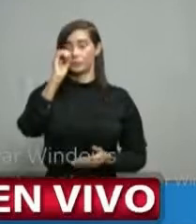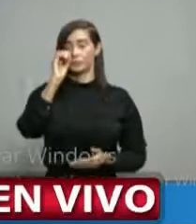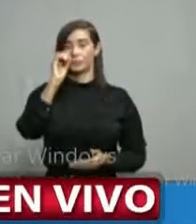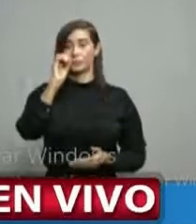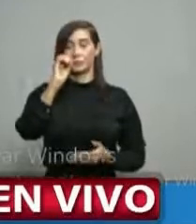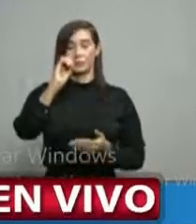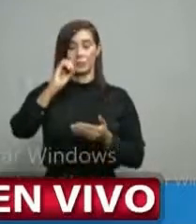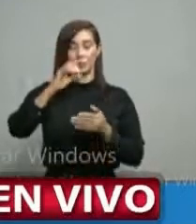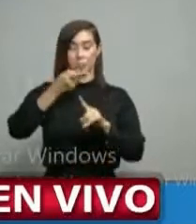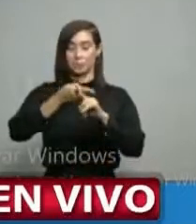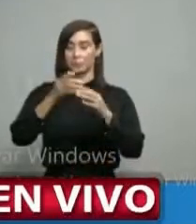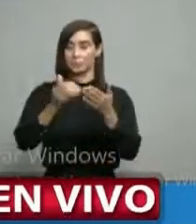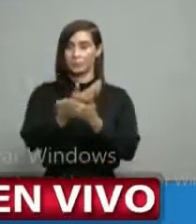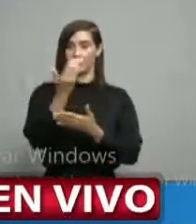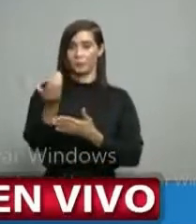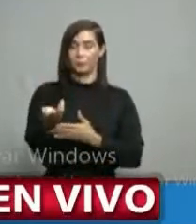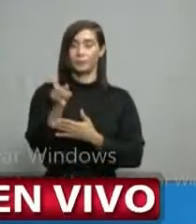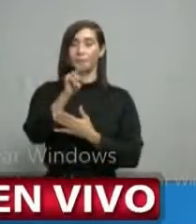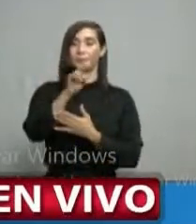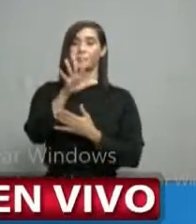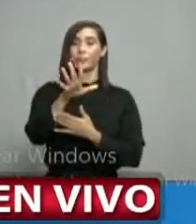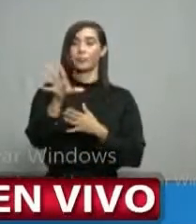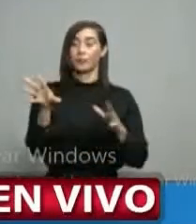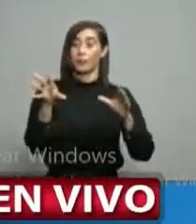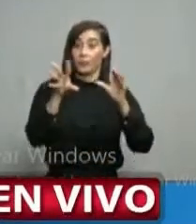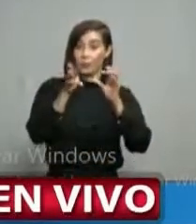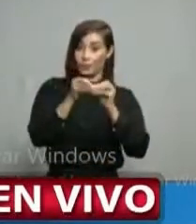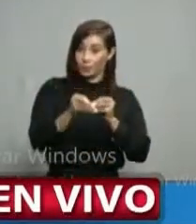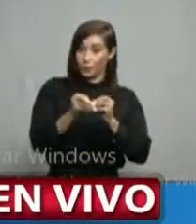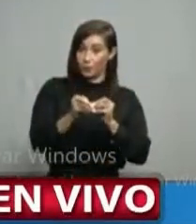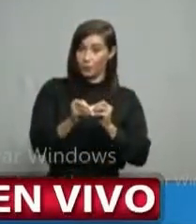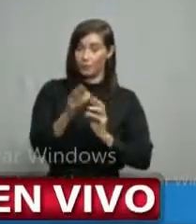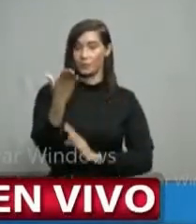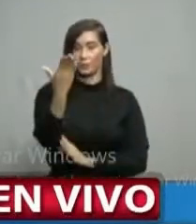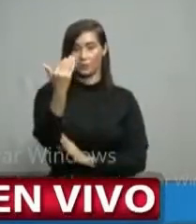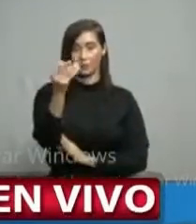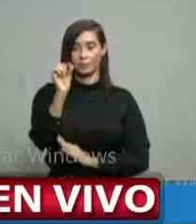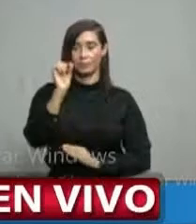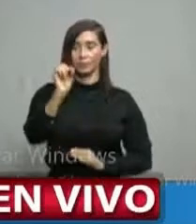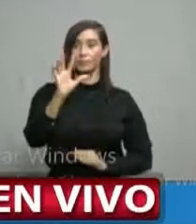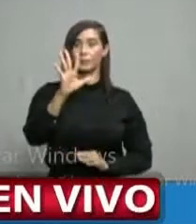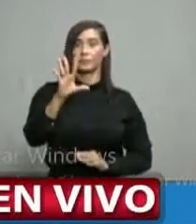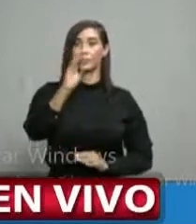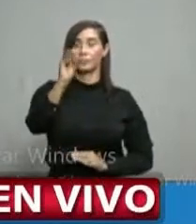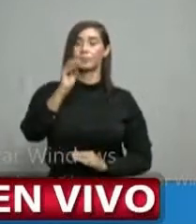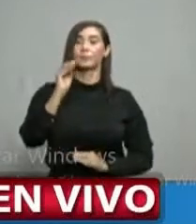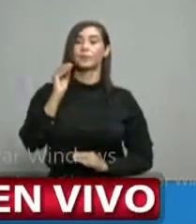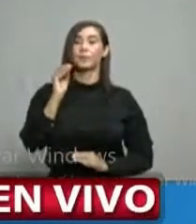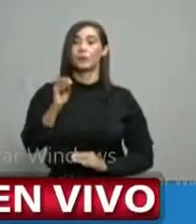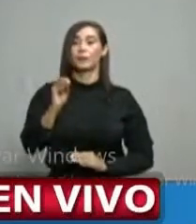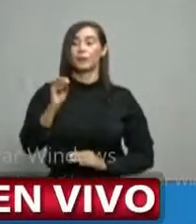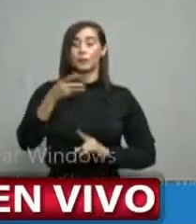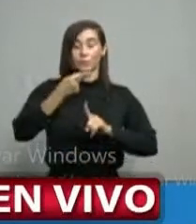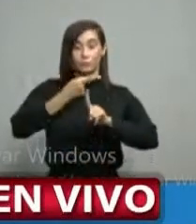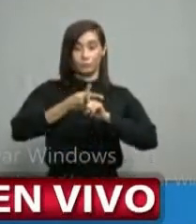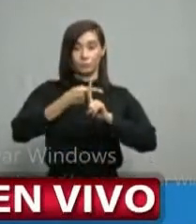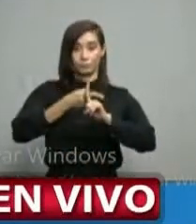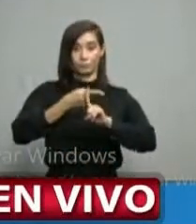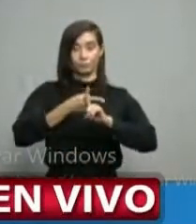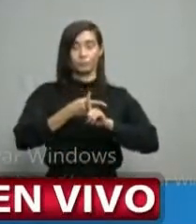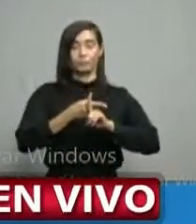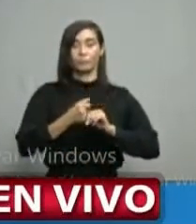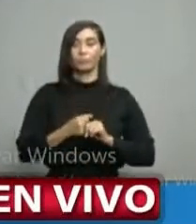casos nuevos, 25 acumulados, 15.5% la tasa de